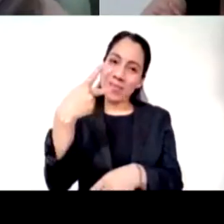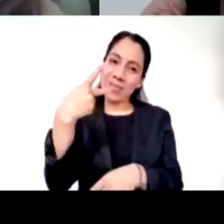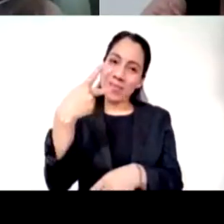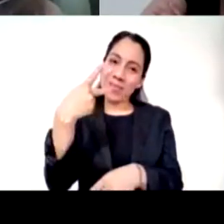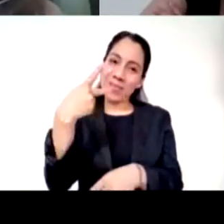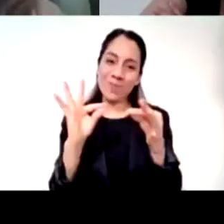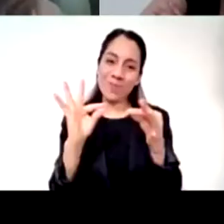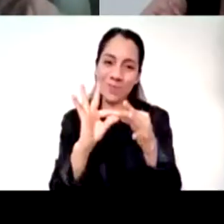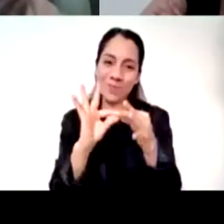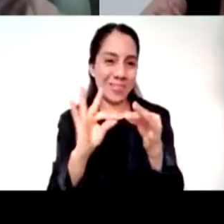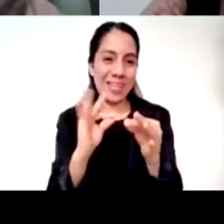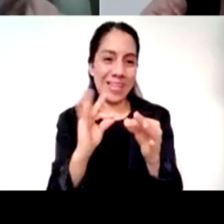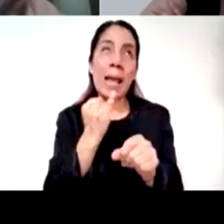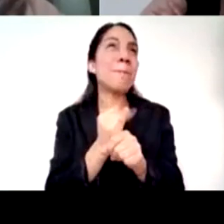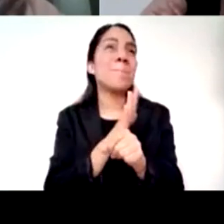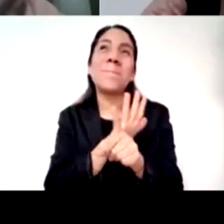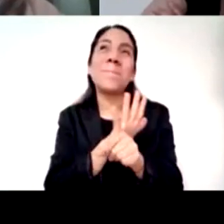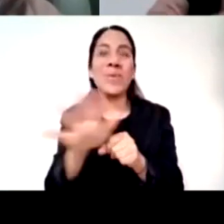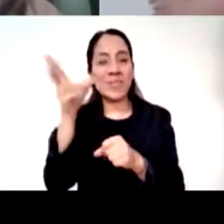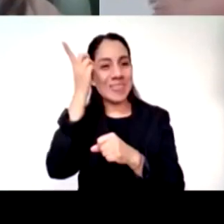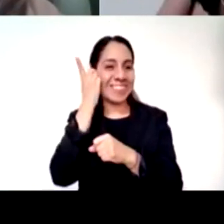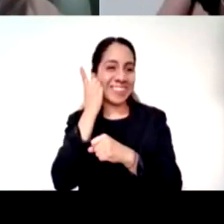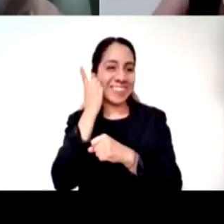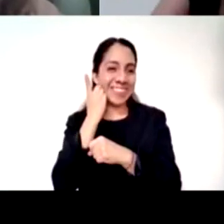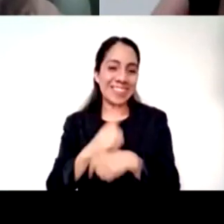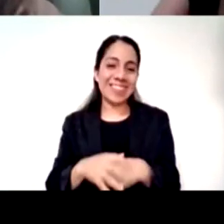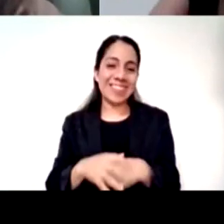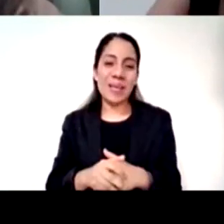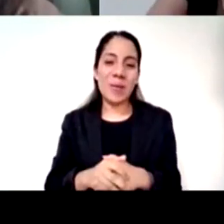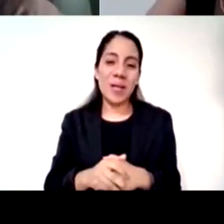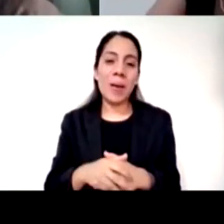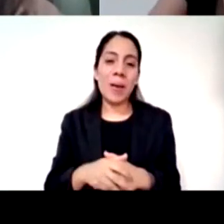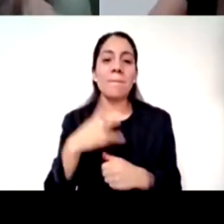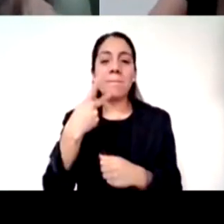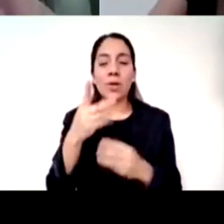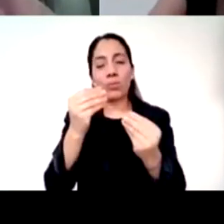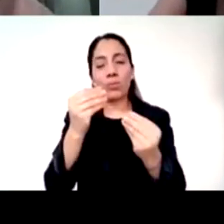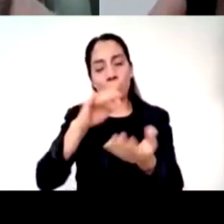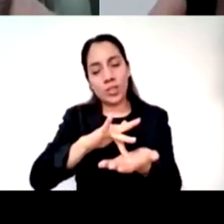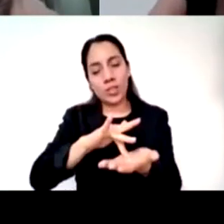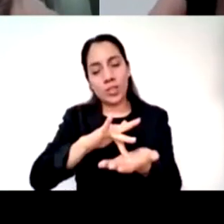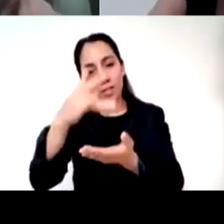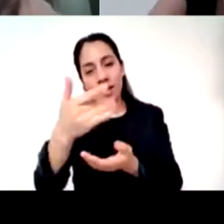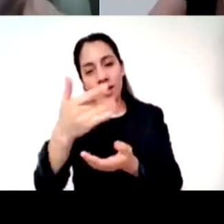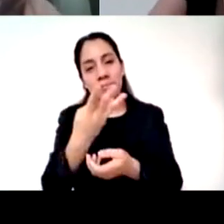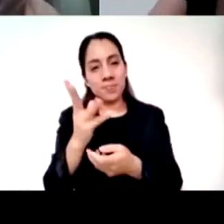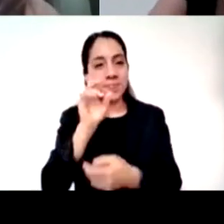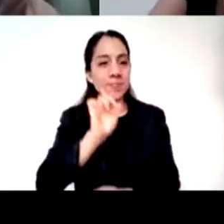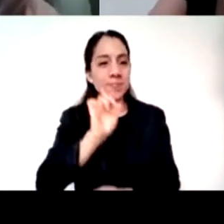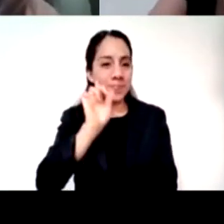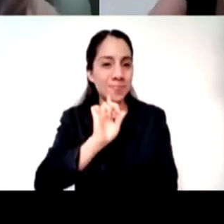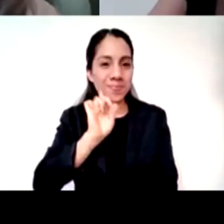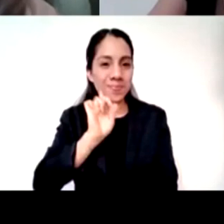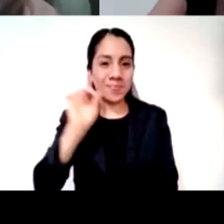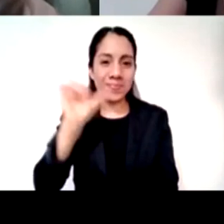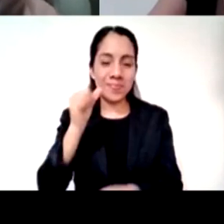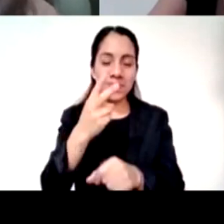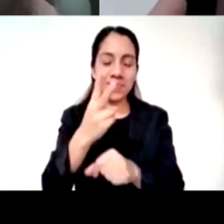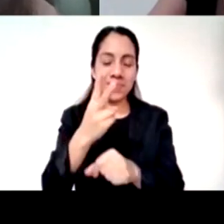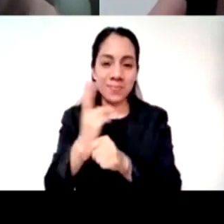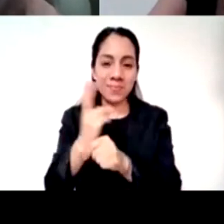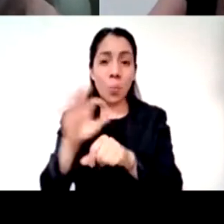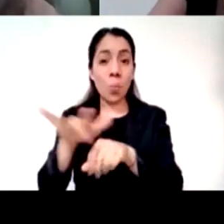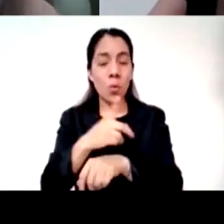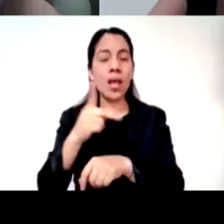es cierto y gracias colegas porque han enriquecido también mi perspectiva y mi